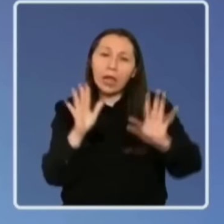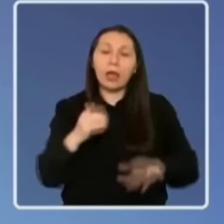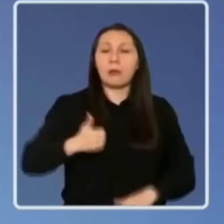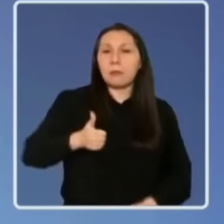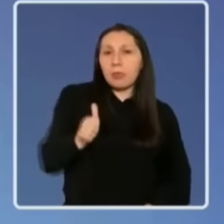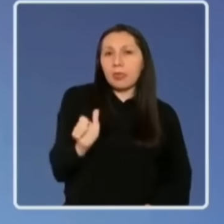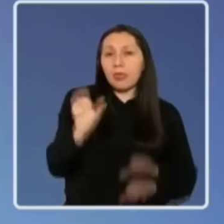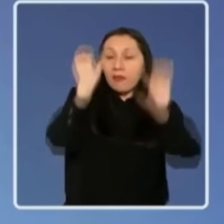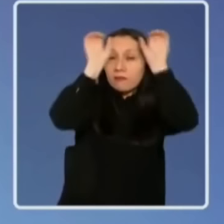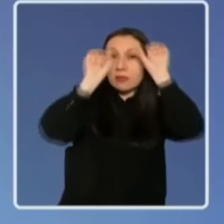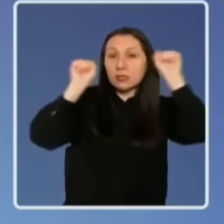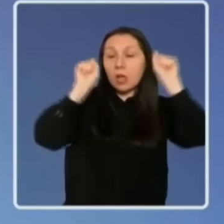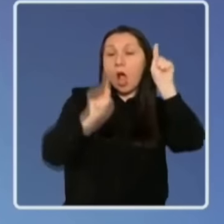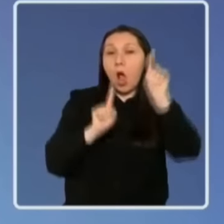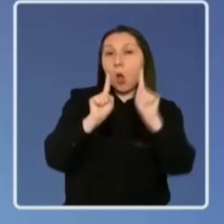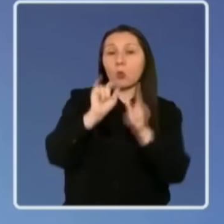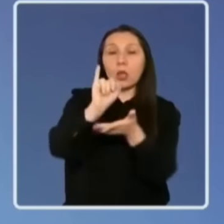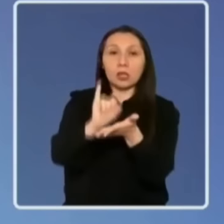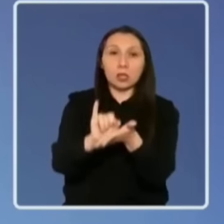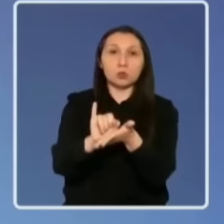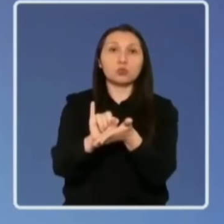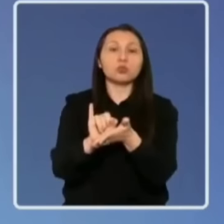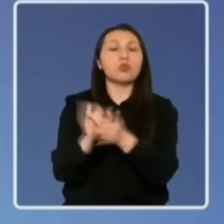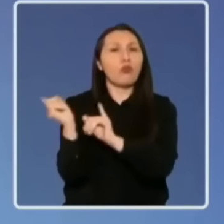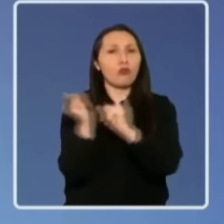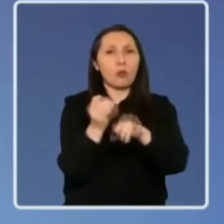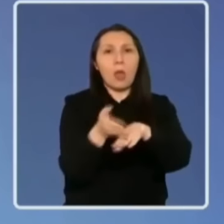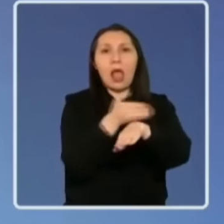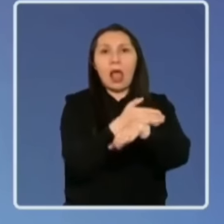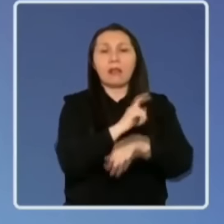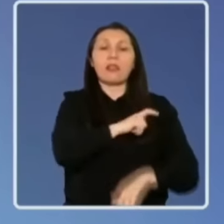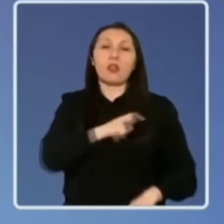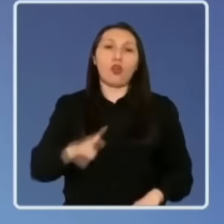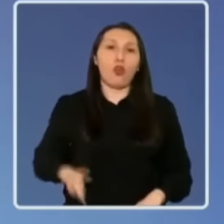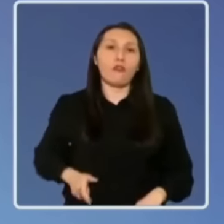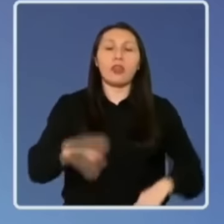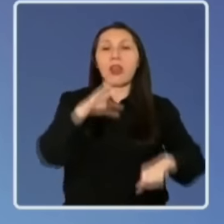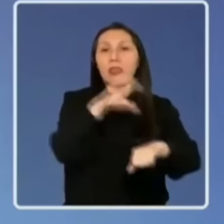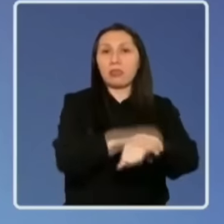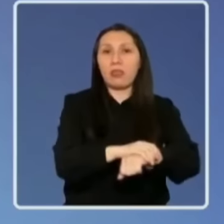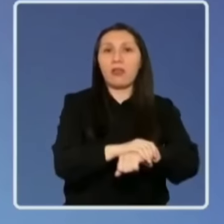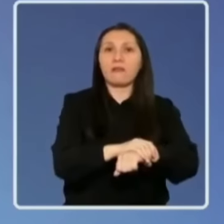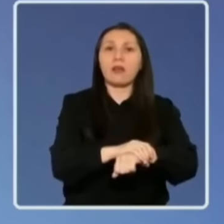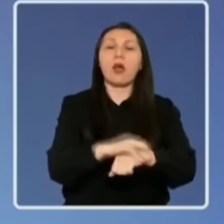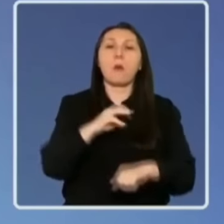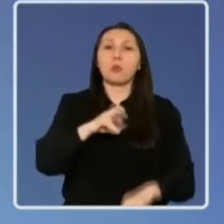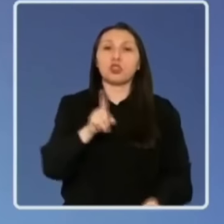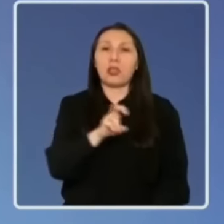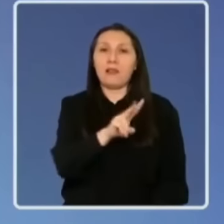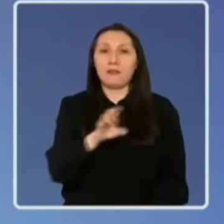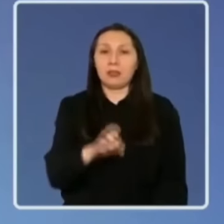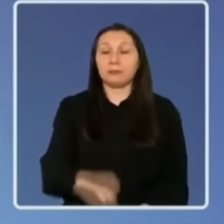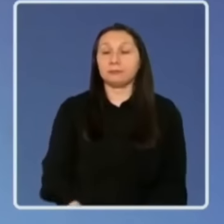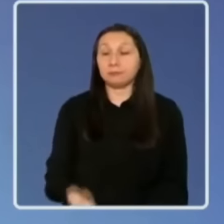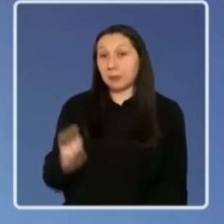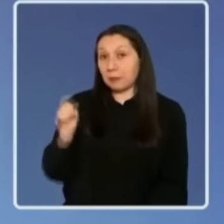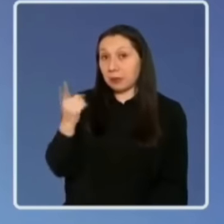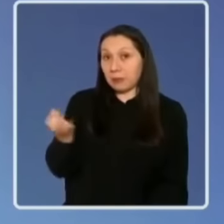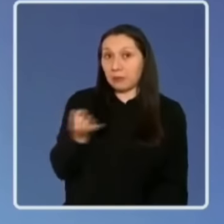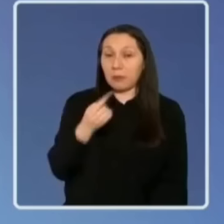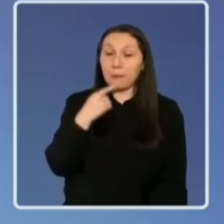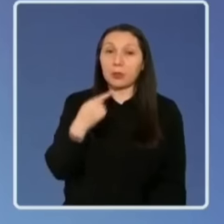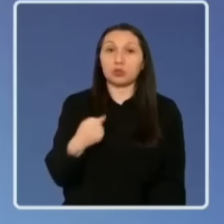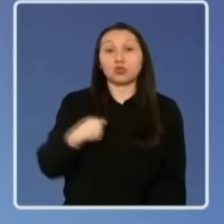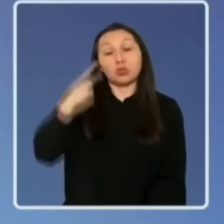o la Fiscalía o alguna institución involucrada en esto informó previamente al gobierno sobre la detención de Manuel Monsalto. Sobre lo primero, yo creo que